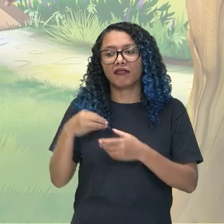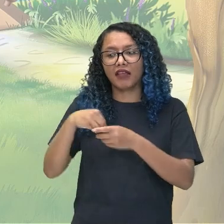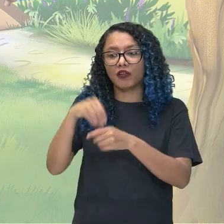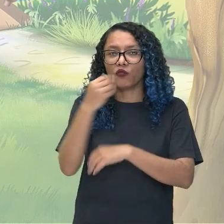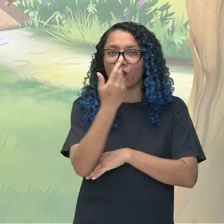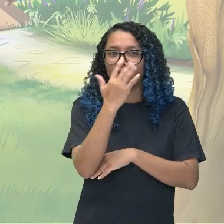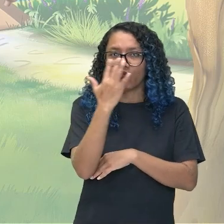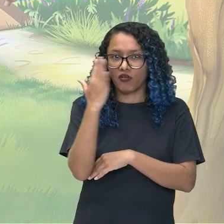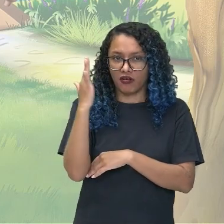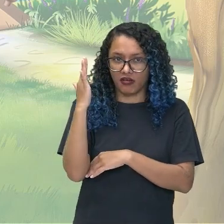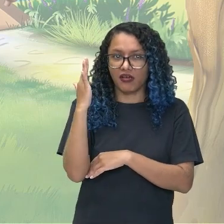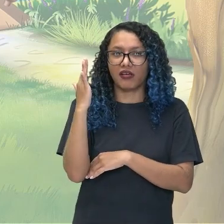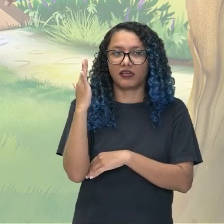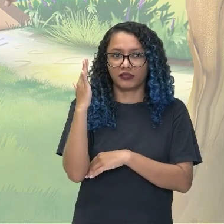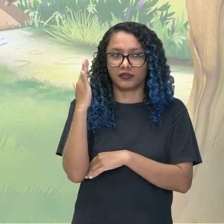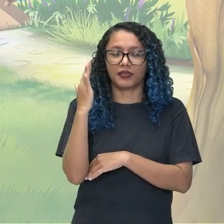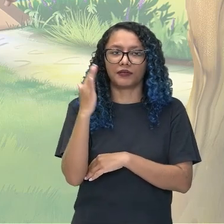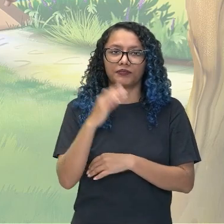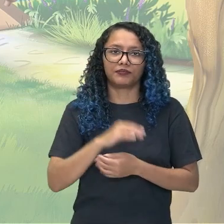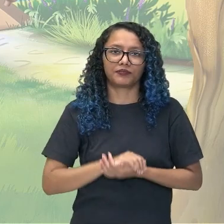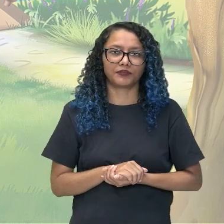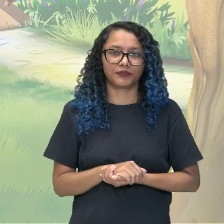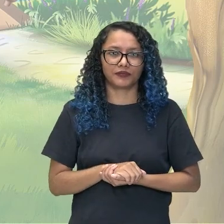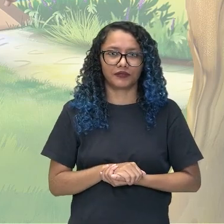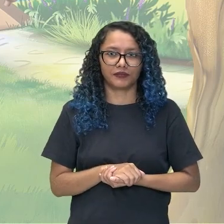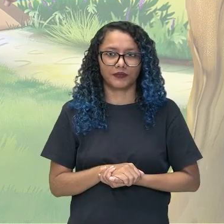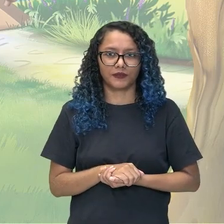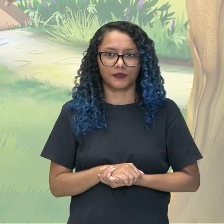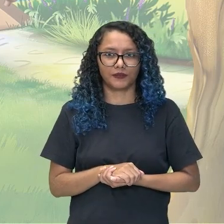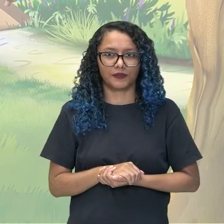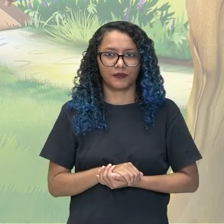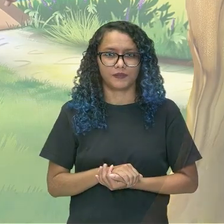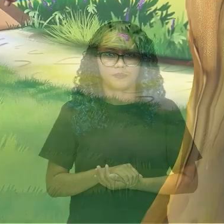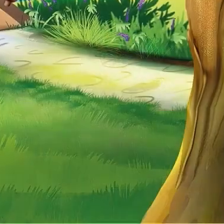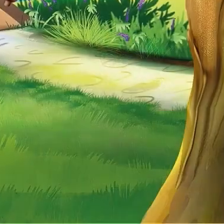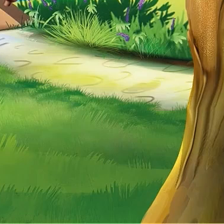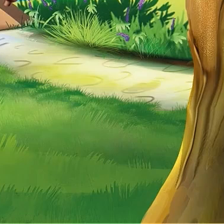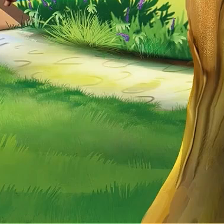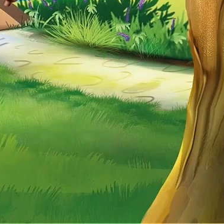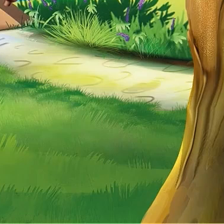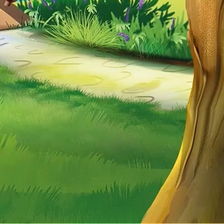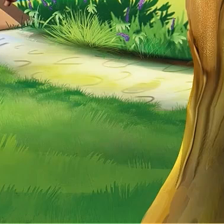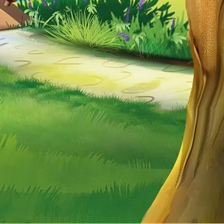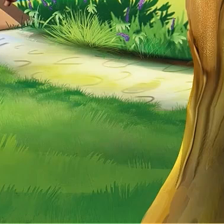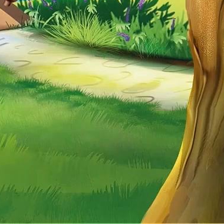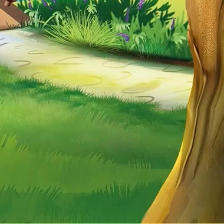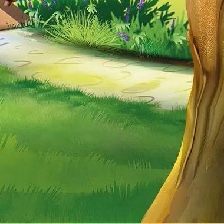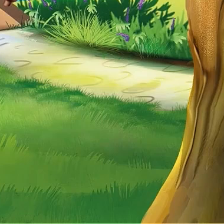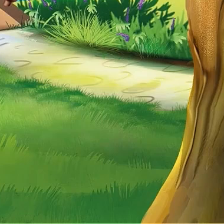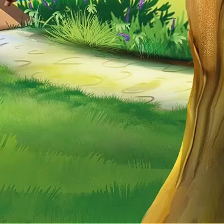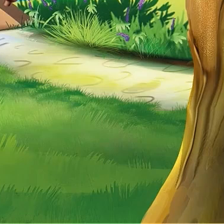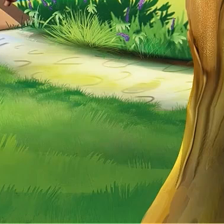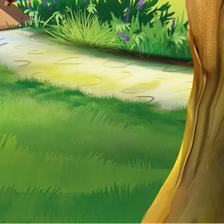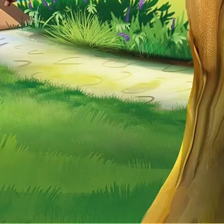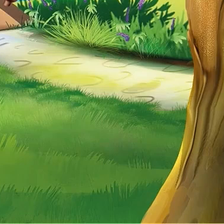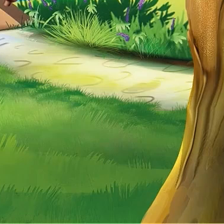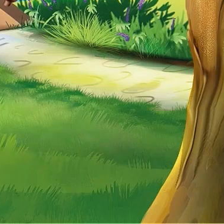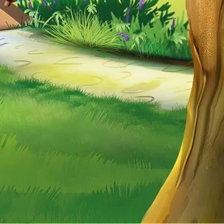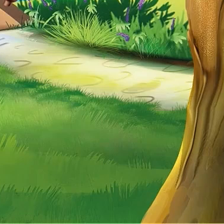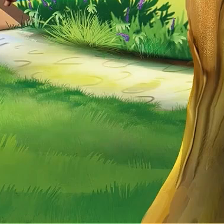Alicia encuentra la estrella dorada. Entonces, la cueva, que es